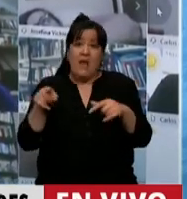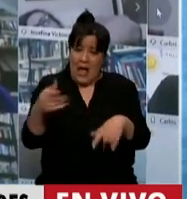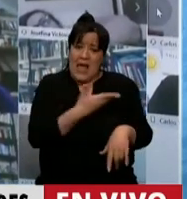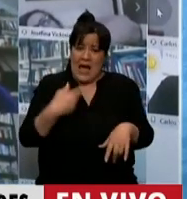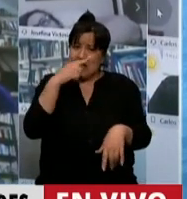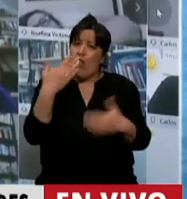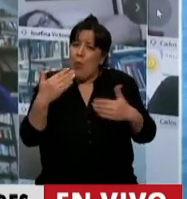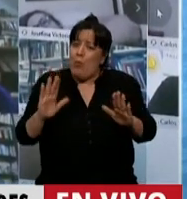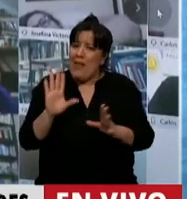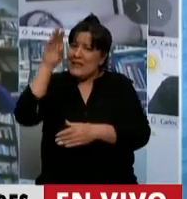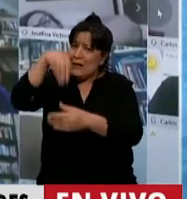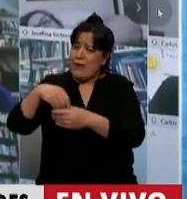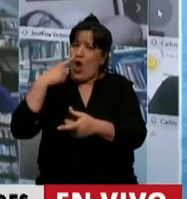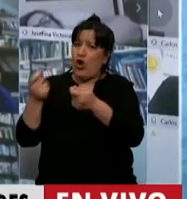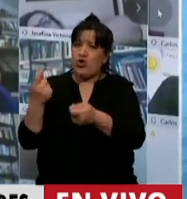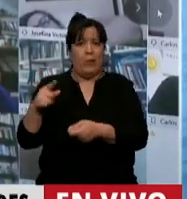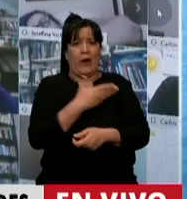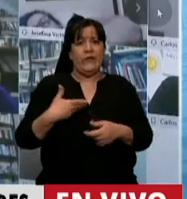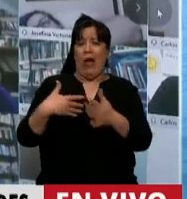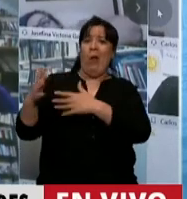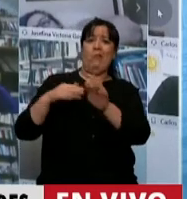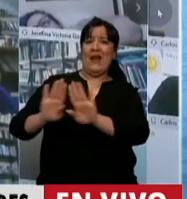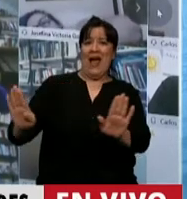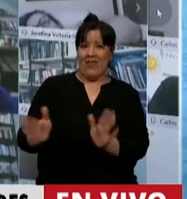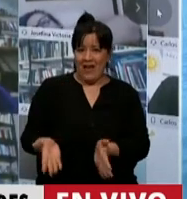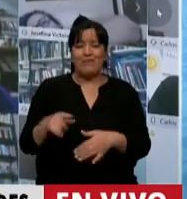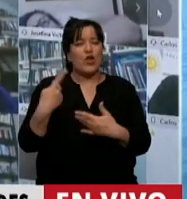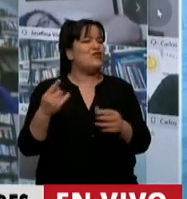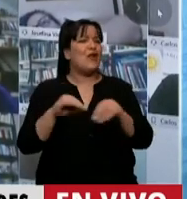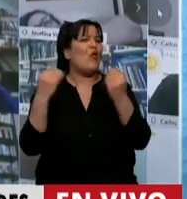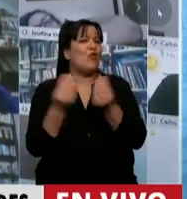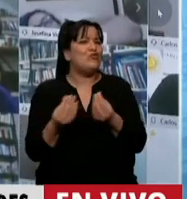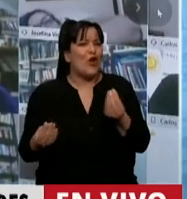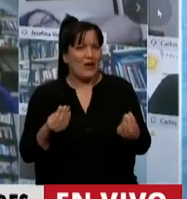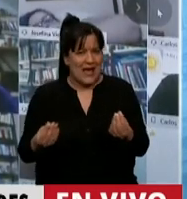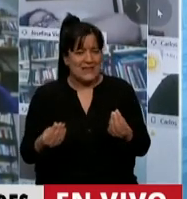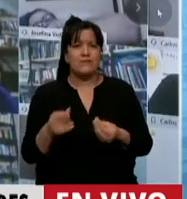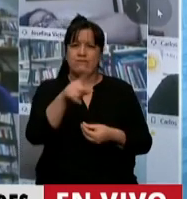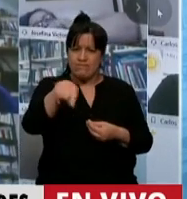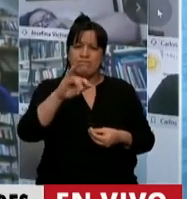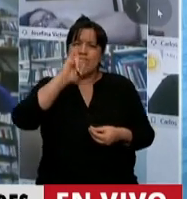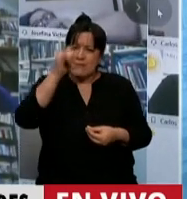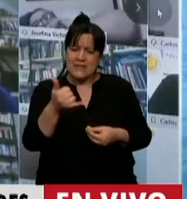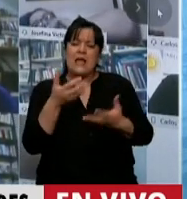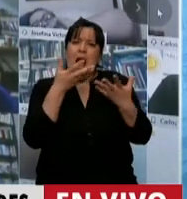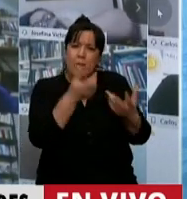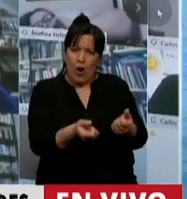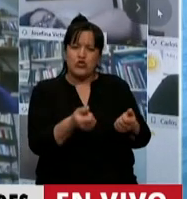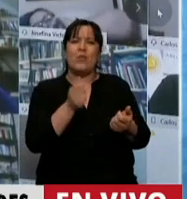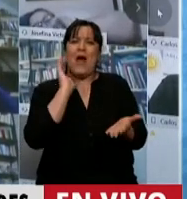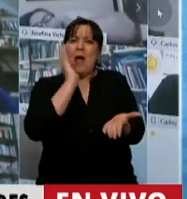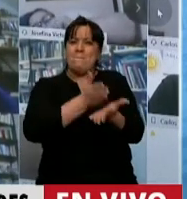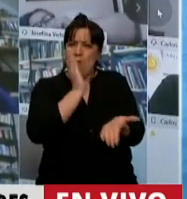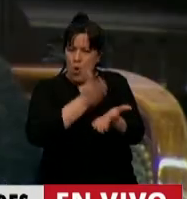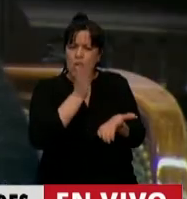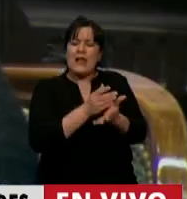controlar, pero tampoco lo hace. Entonces creo que la conclusión de esto, al margen de acompañar el aumento de